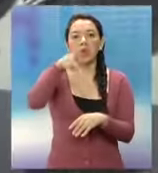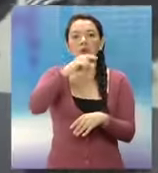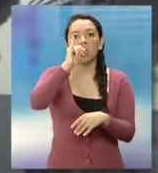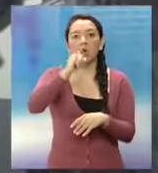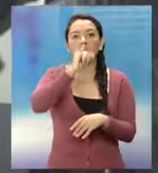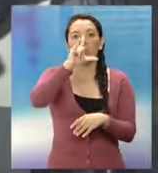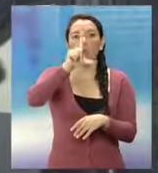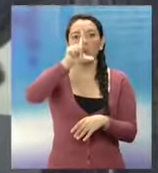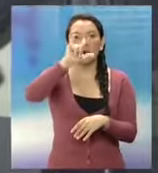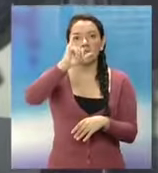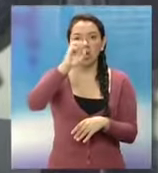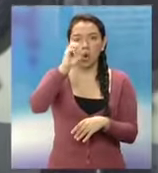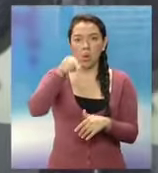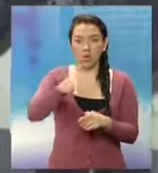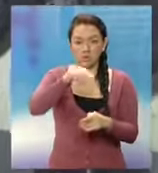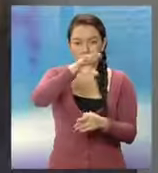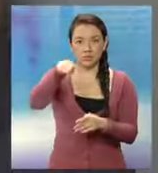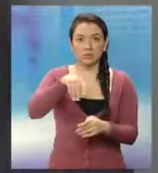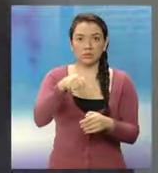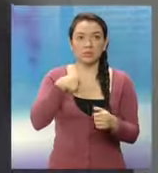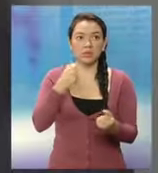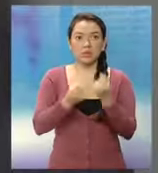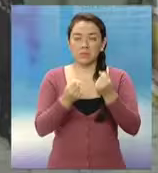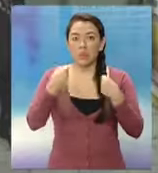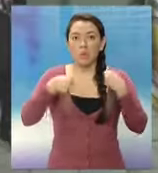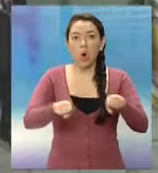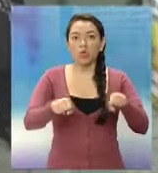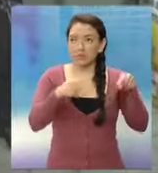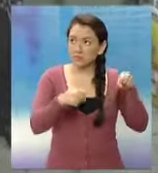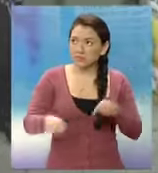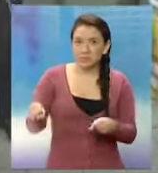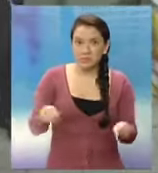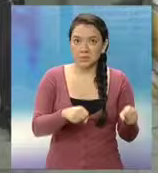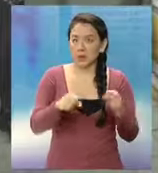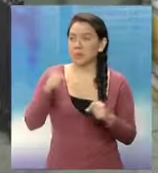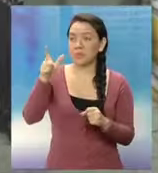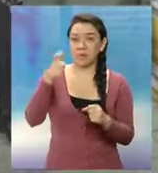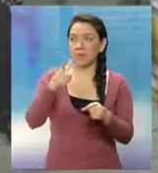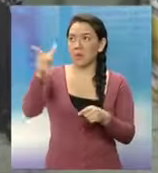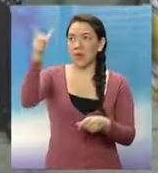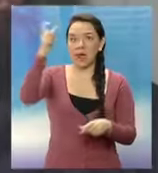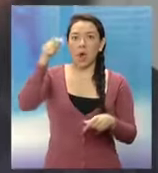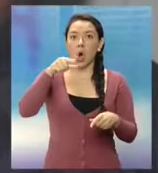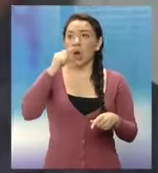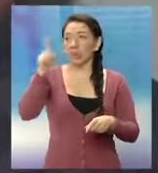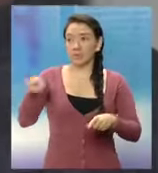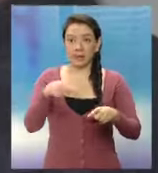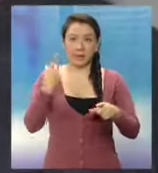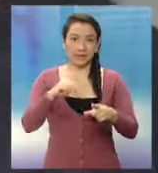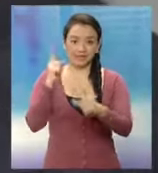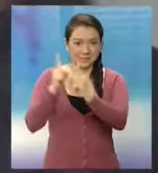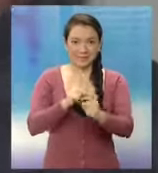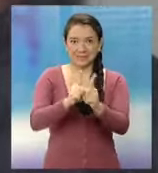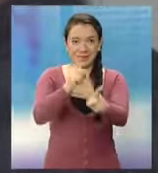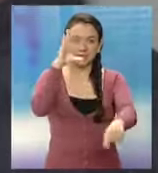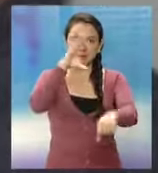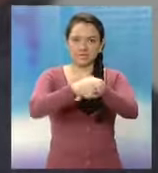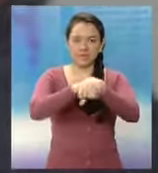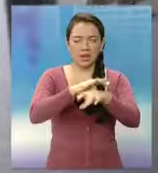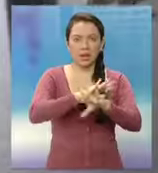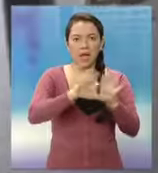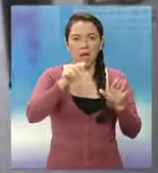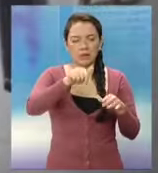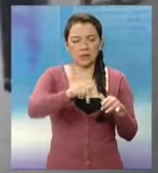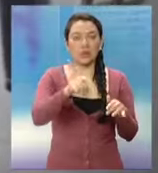5 de Misco. El detenido es Fidencio Natividad Ramírez Miguel, de 42 años, quien fue capturado en la Trecia Avenida y Quinta Calle, Colonia La Florida, Zona